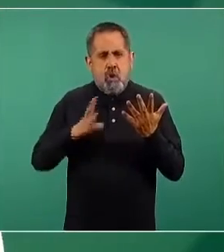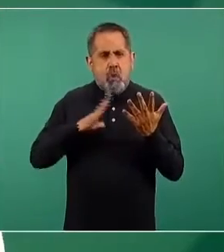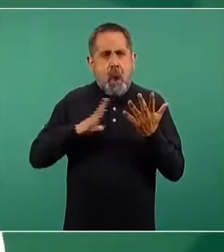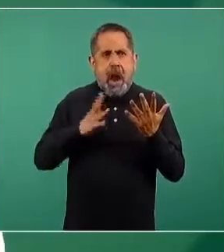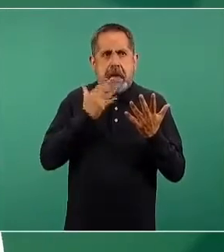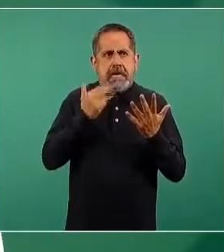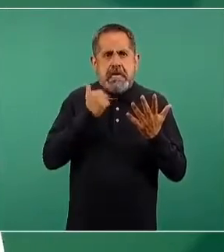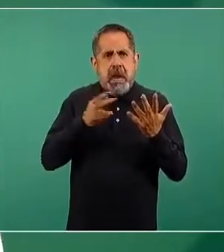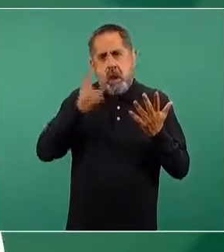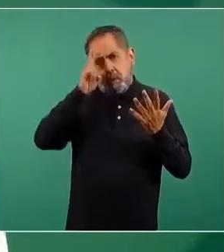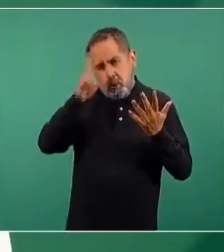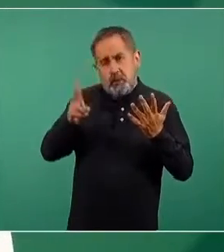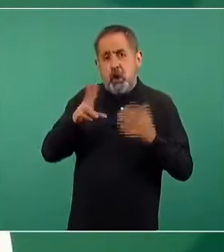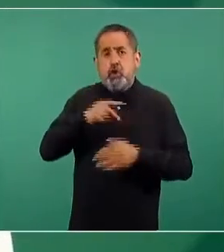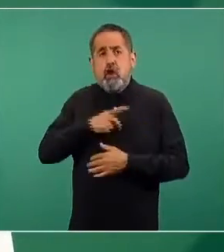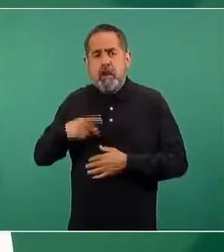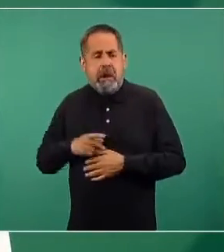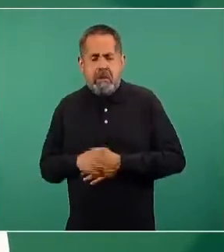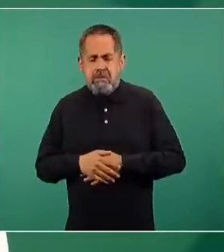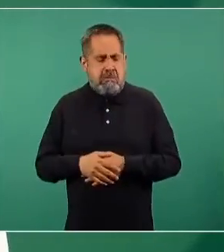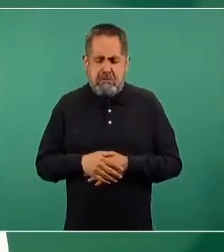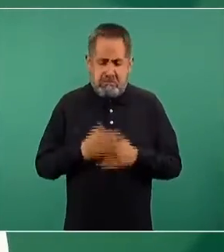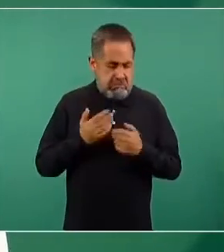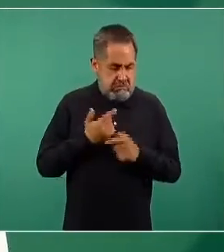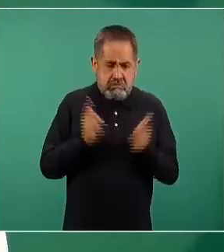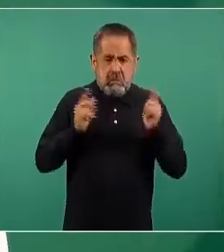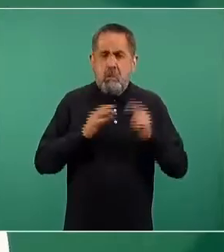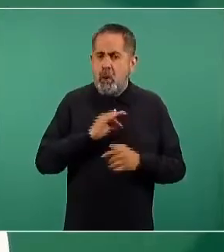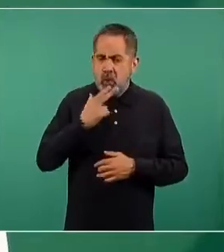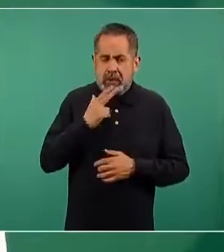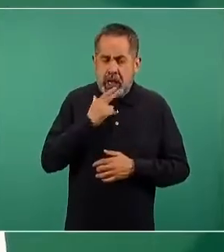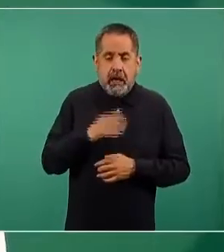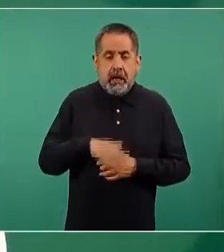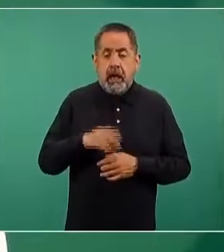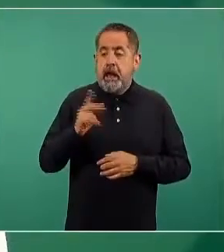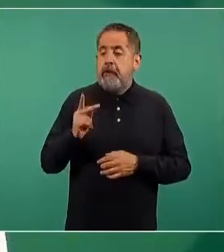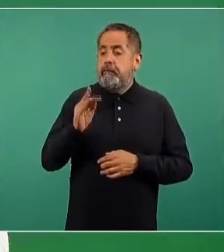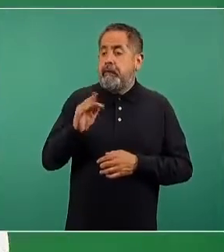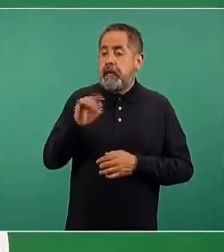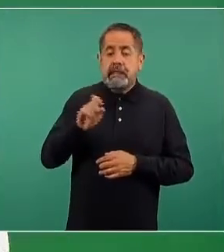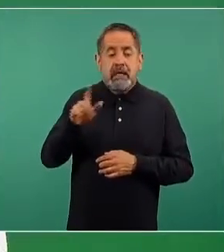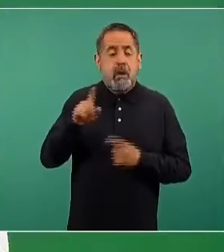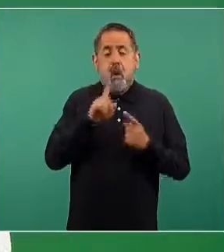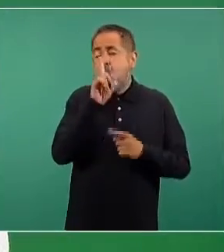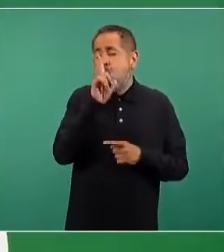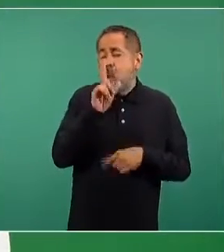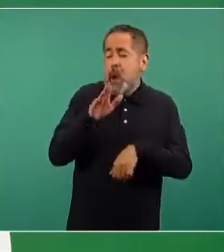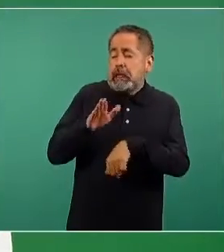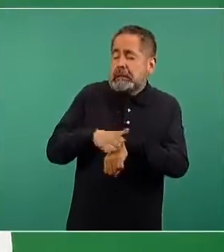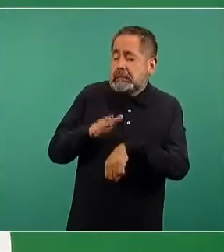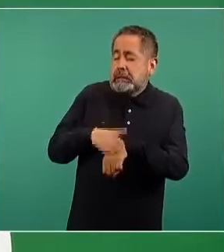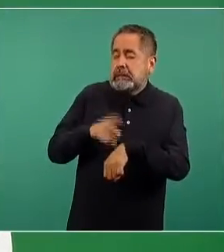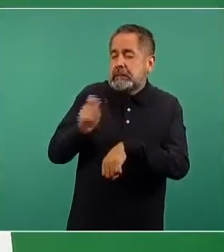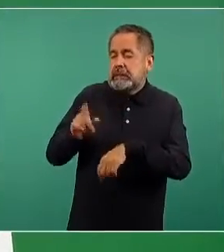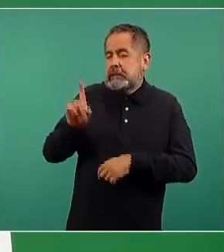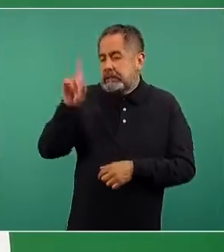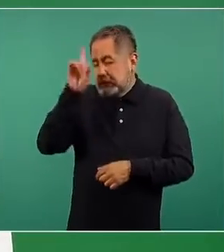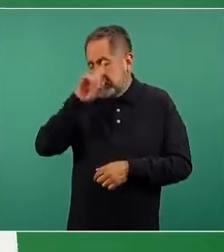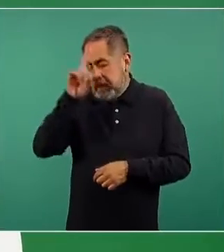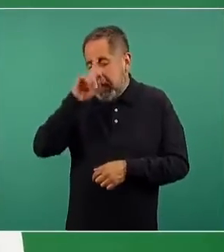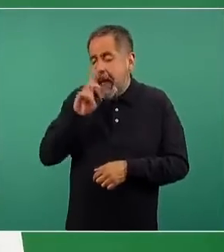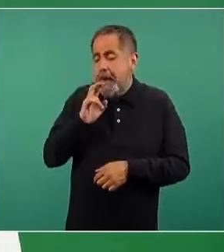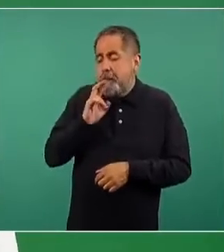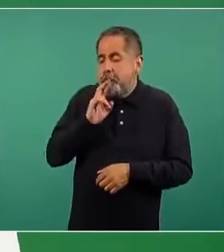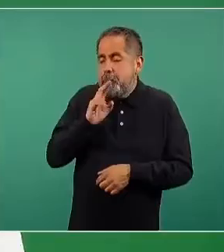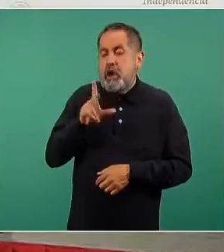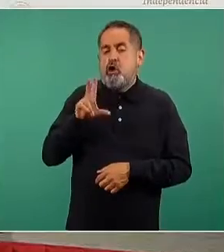contraindicación absoluta. La de Pfizer-BioNT, como ya comentamos, existe una contraindicación relativa, se recomienda que no